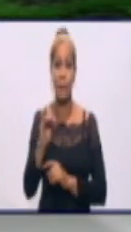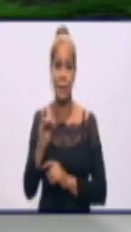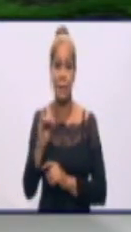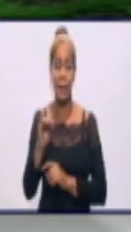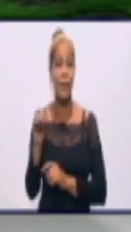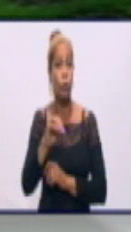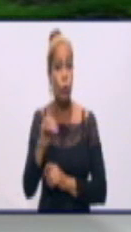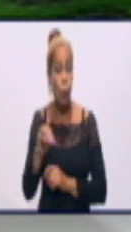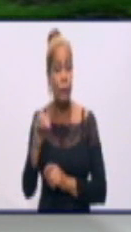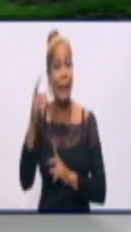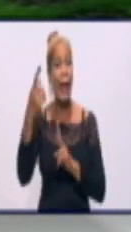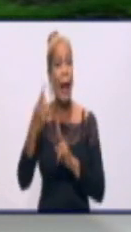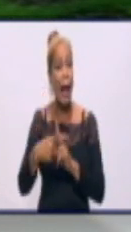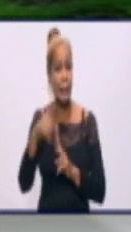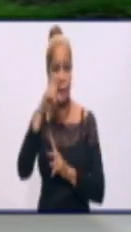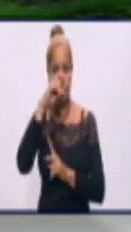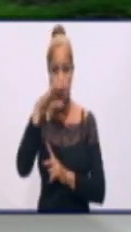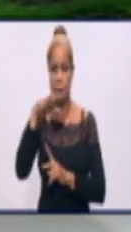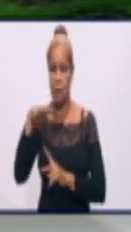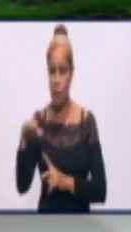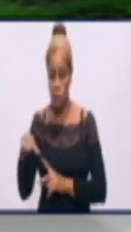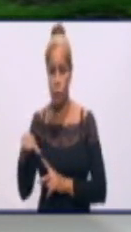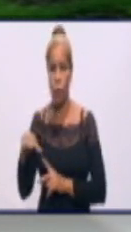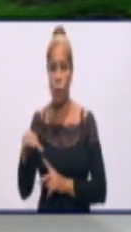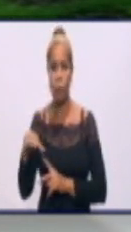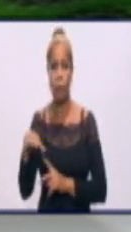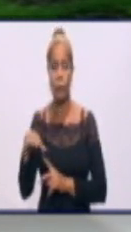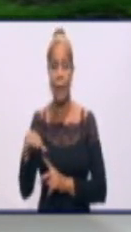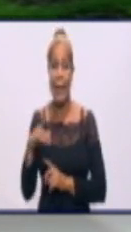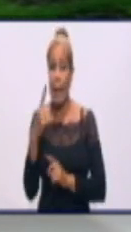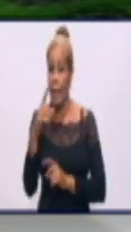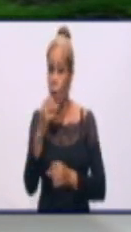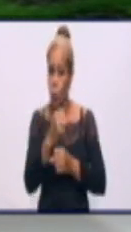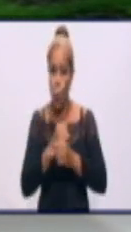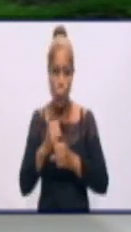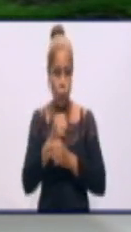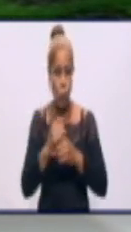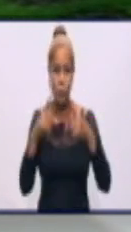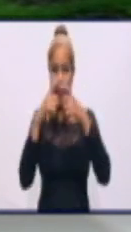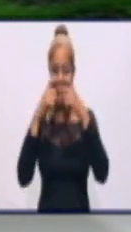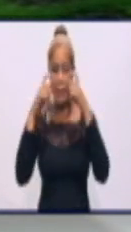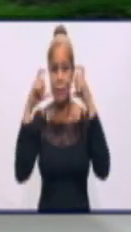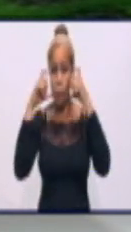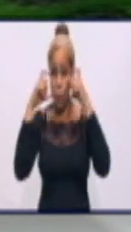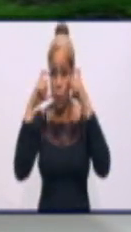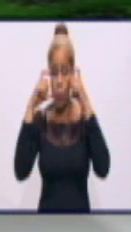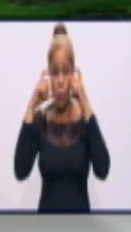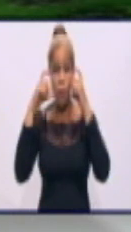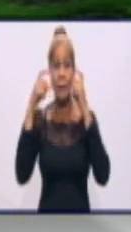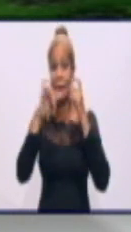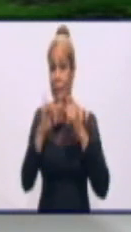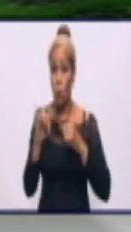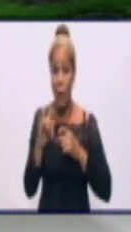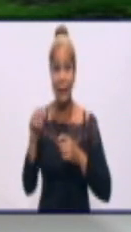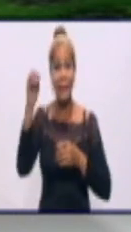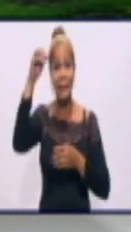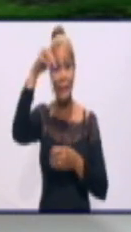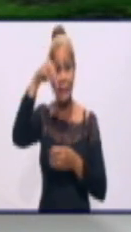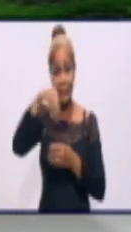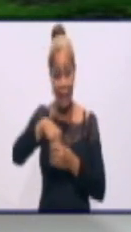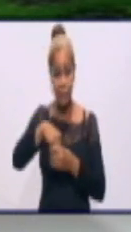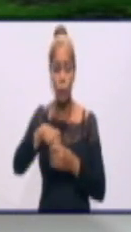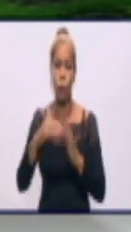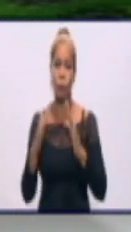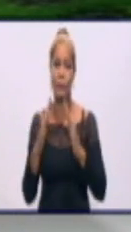como ha dicho la doctora, en otras oportunidades, el uso del nasobuco tiene que ser también intradomiciliar,